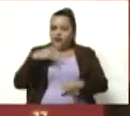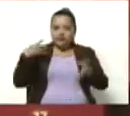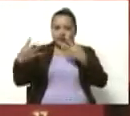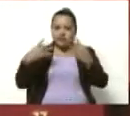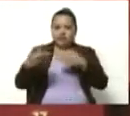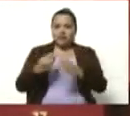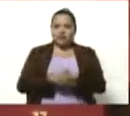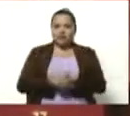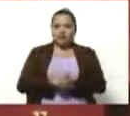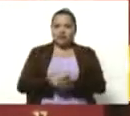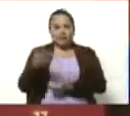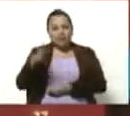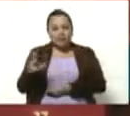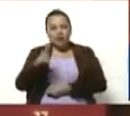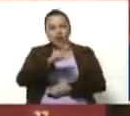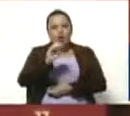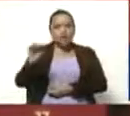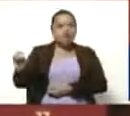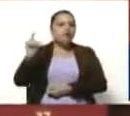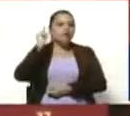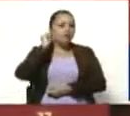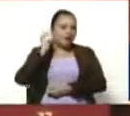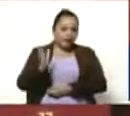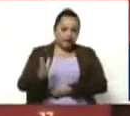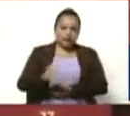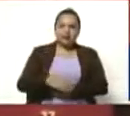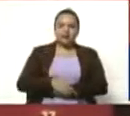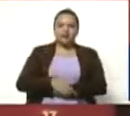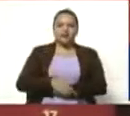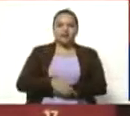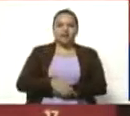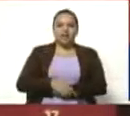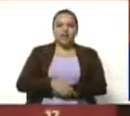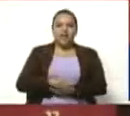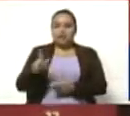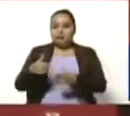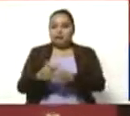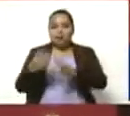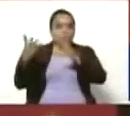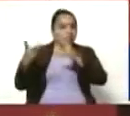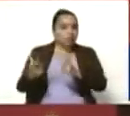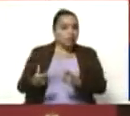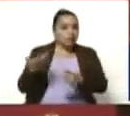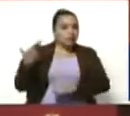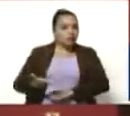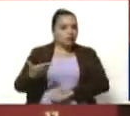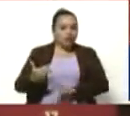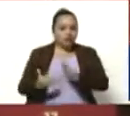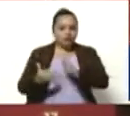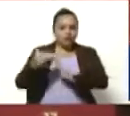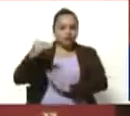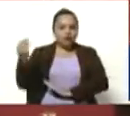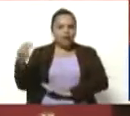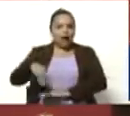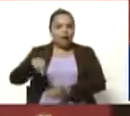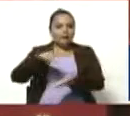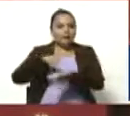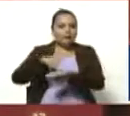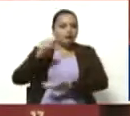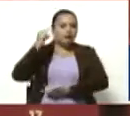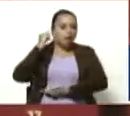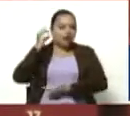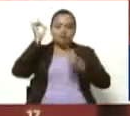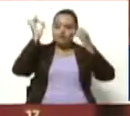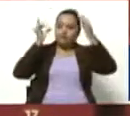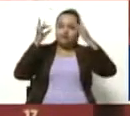casi 200 eran mujeres. De tal manera que ese número habla mucho de cómo está participando la mujer en la creación y